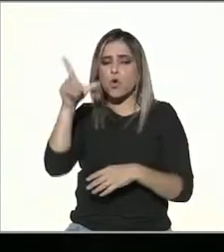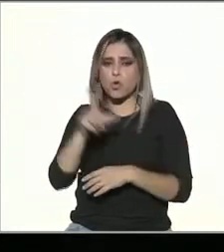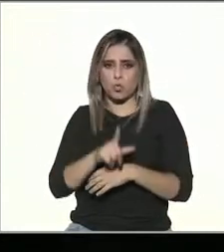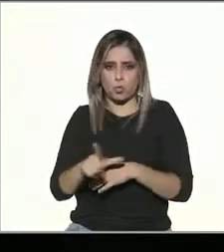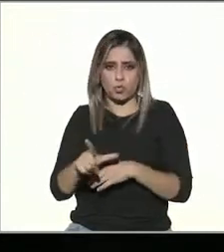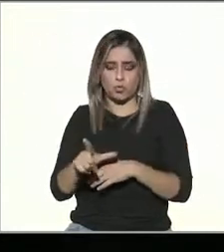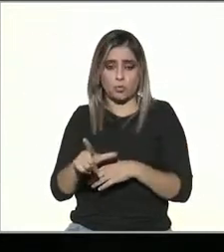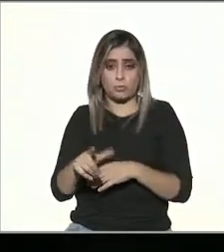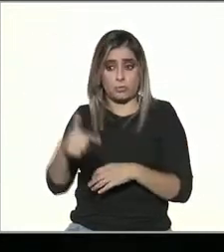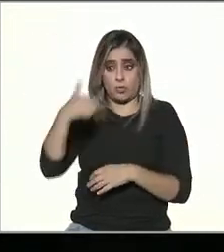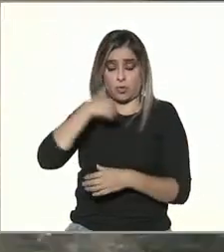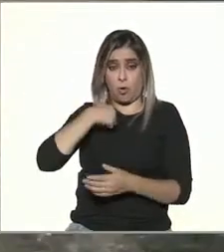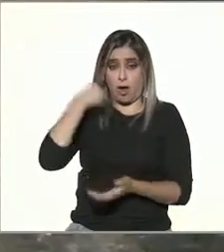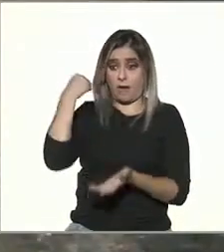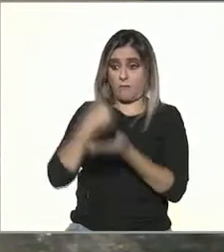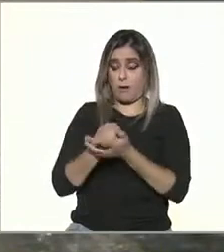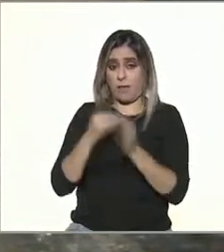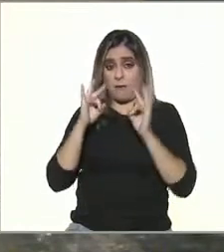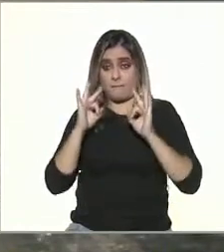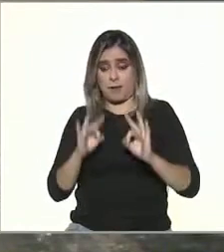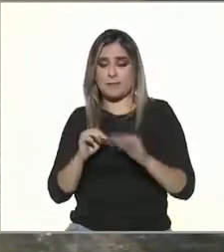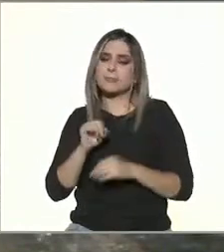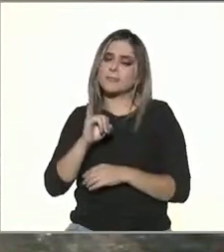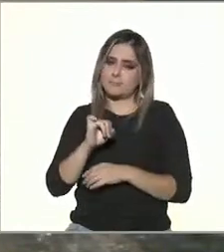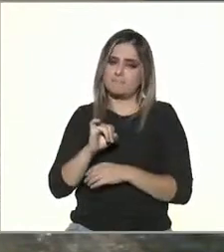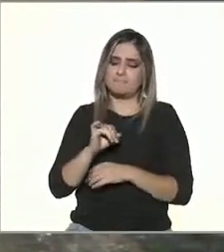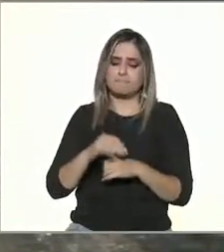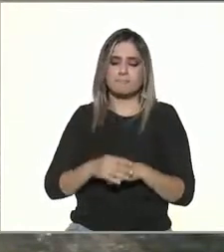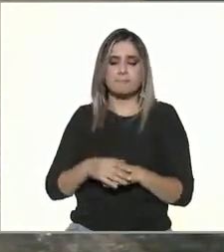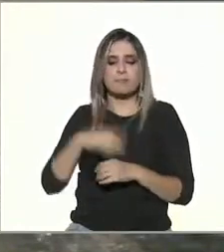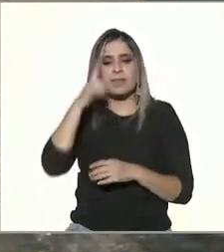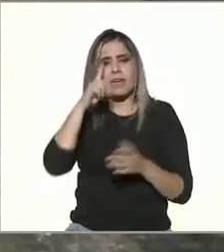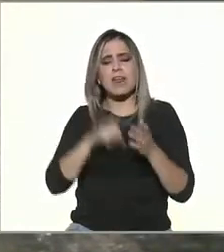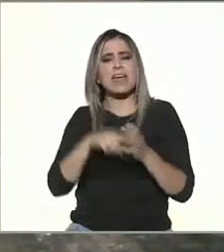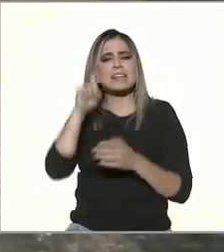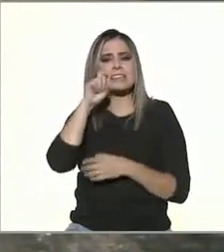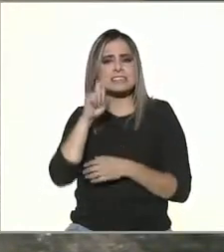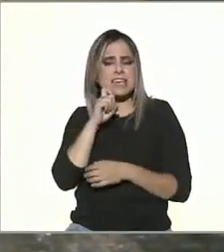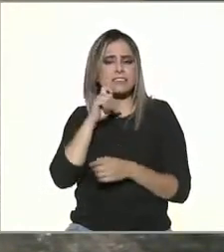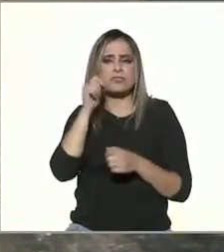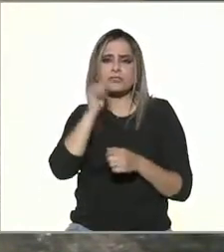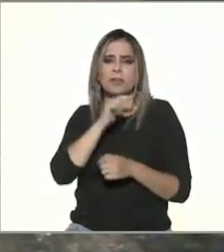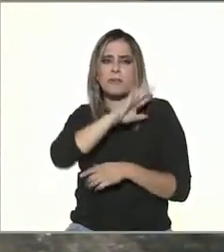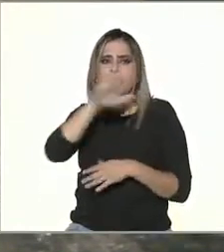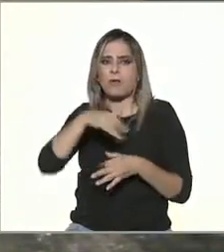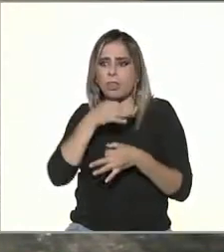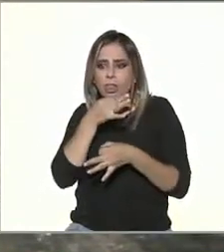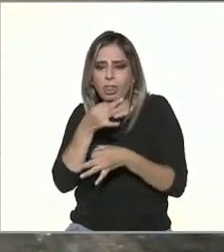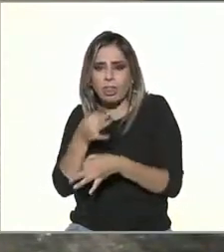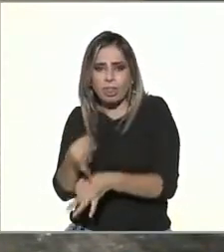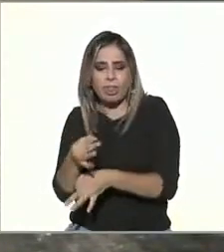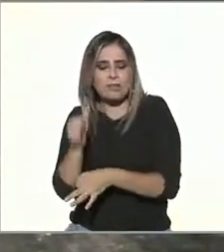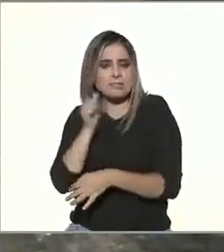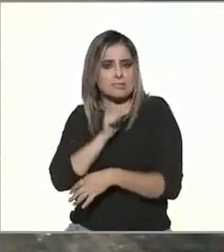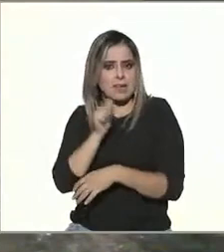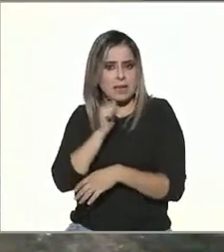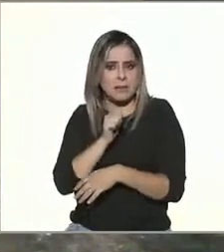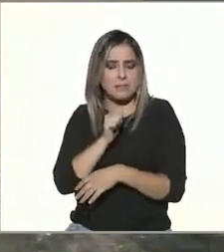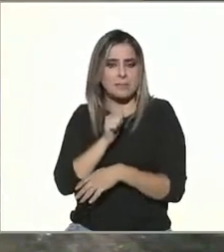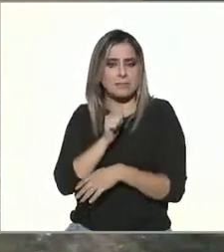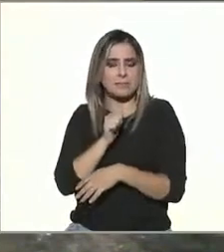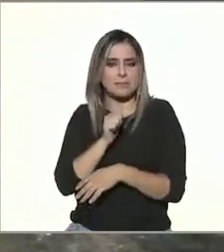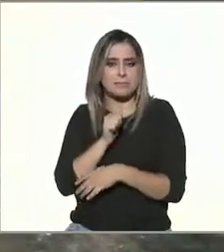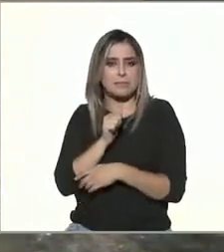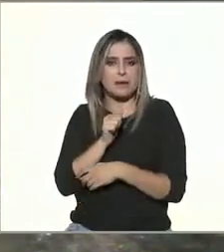exigente claro creo que el sexo es atractivo siempre y que nosotros como